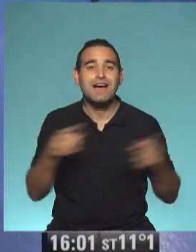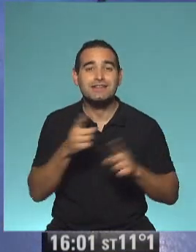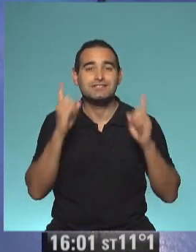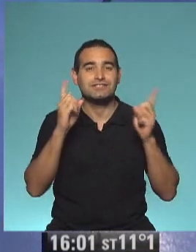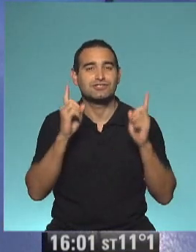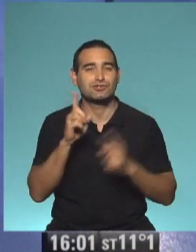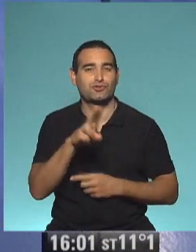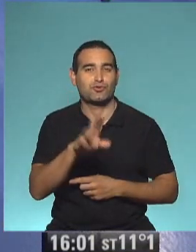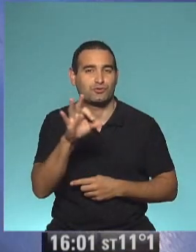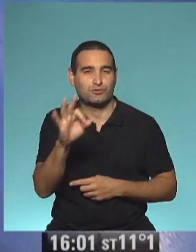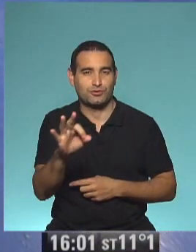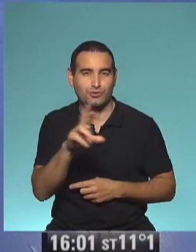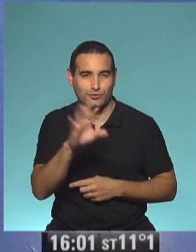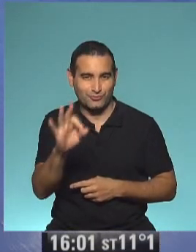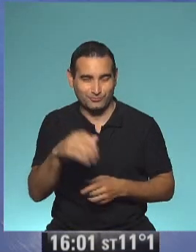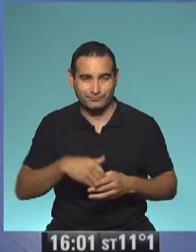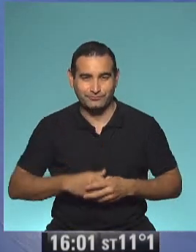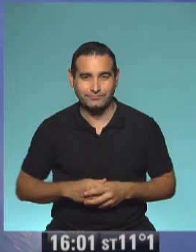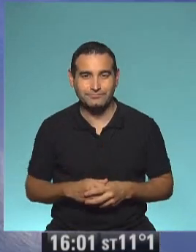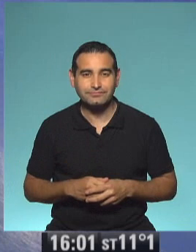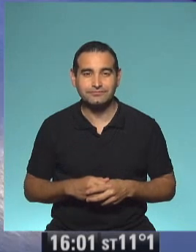señor, ro-ro! ¡Otra vez!